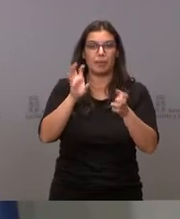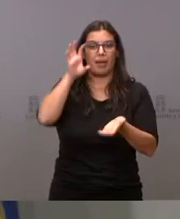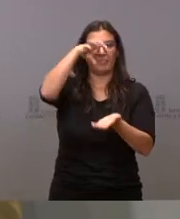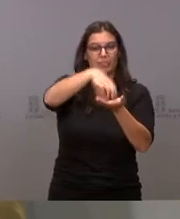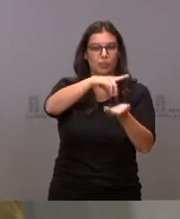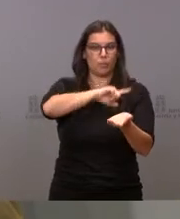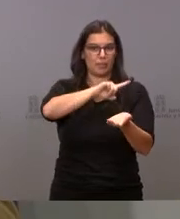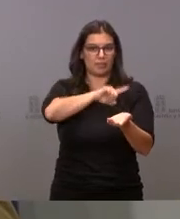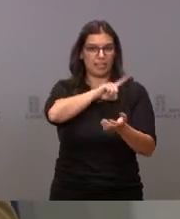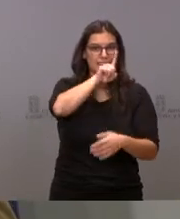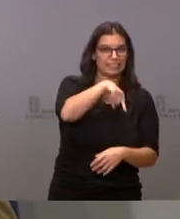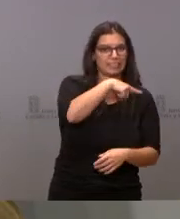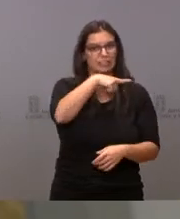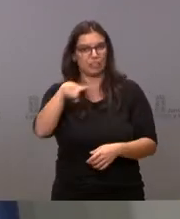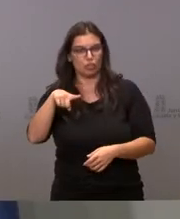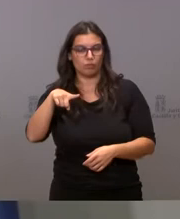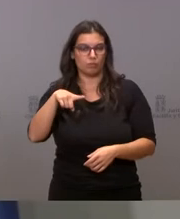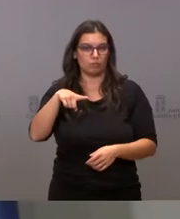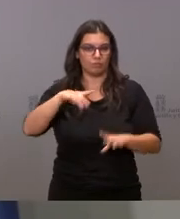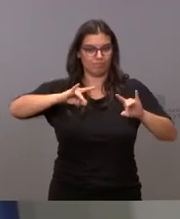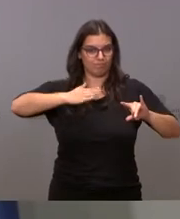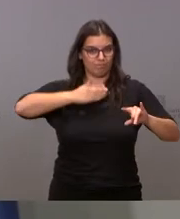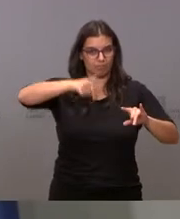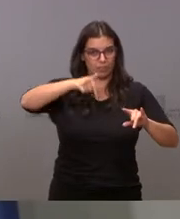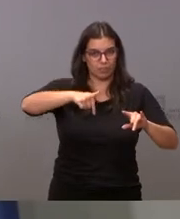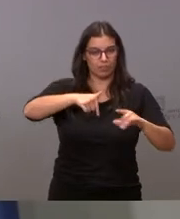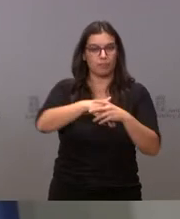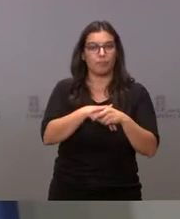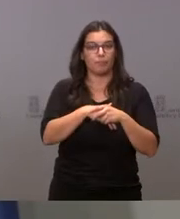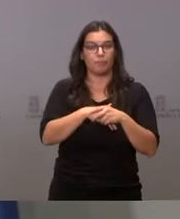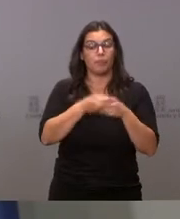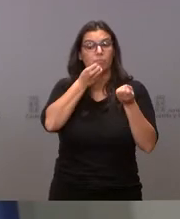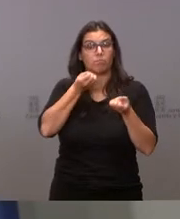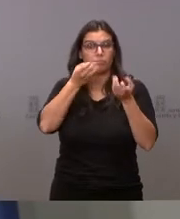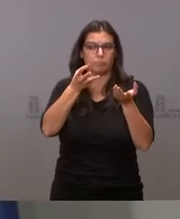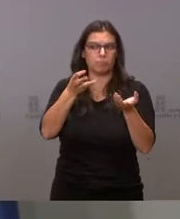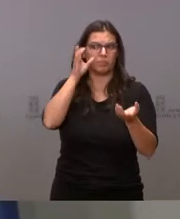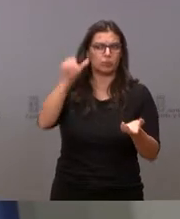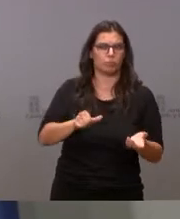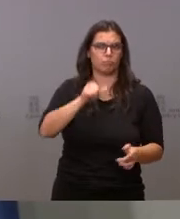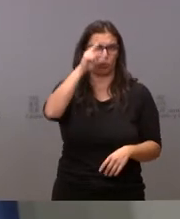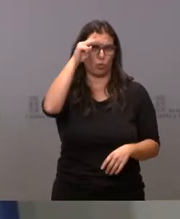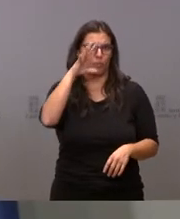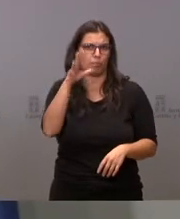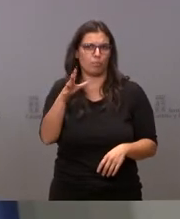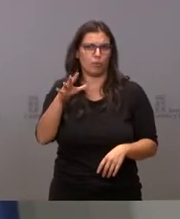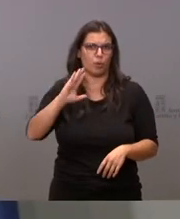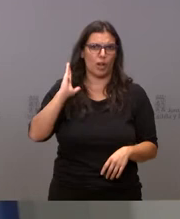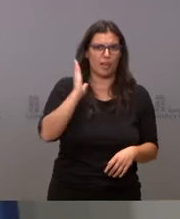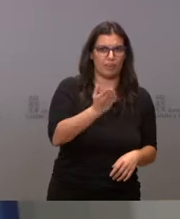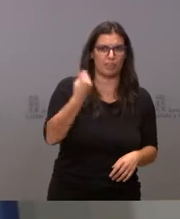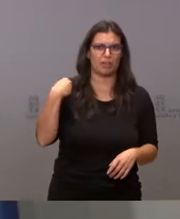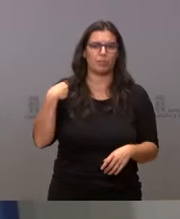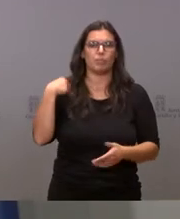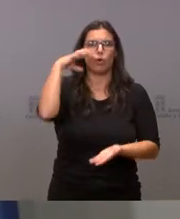en nuestra comunidad, declaraciones muy preocupantes que afectan a la base de drones